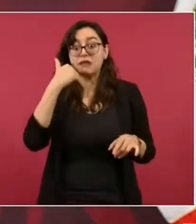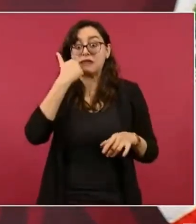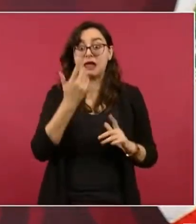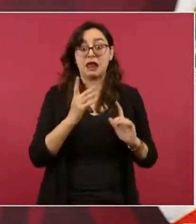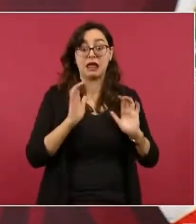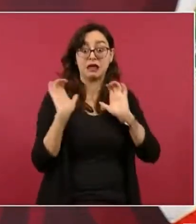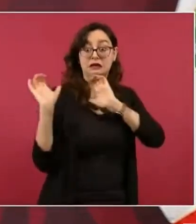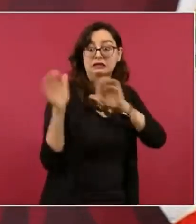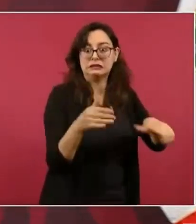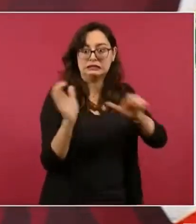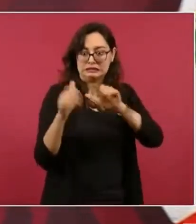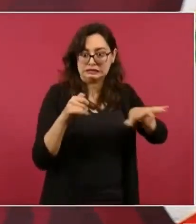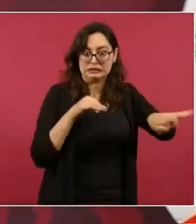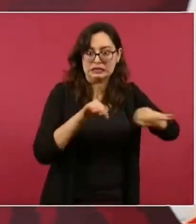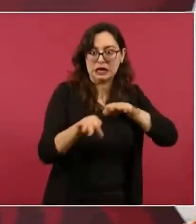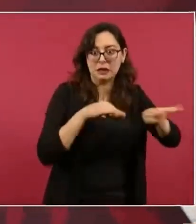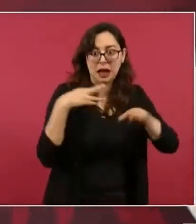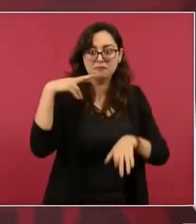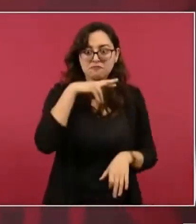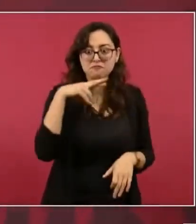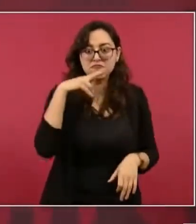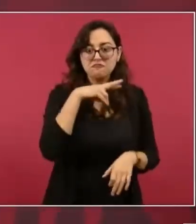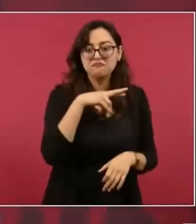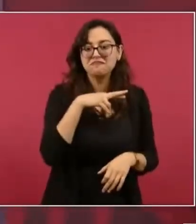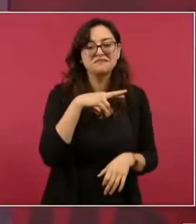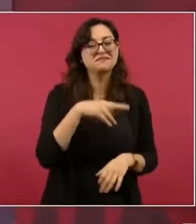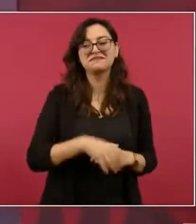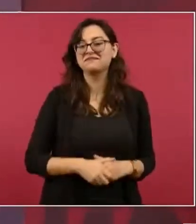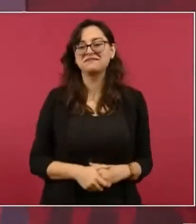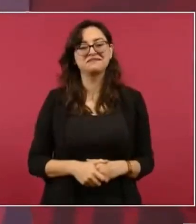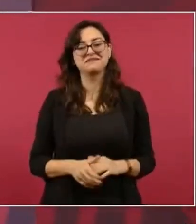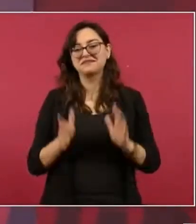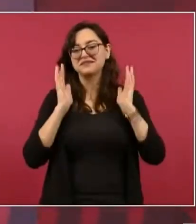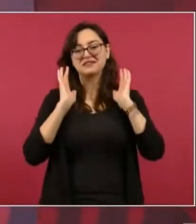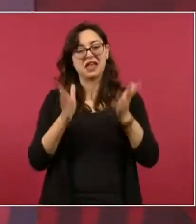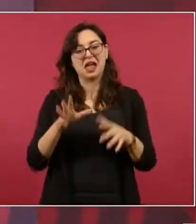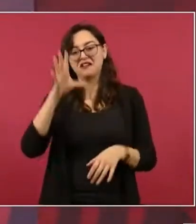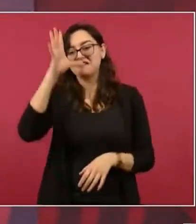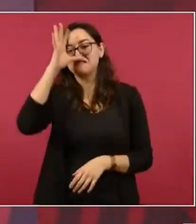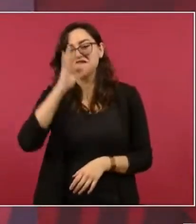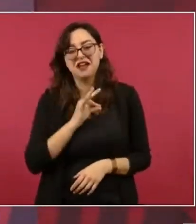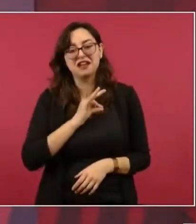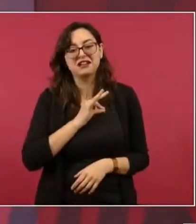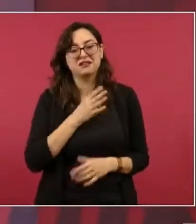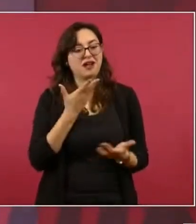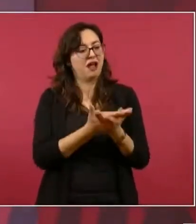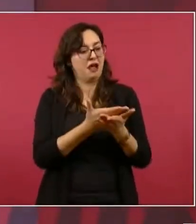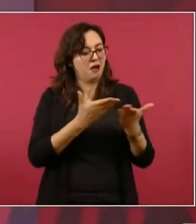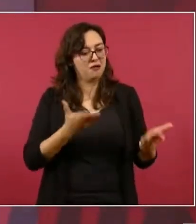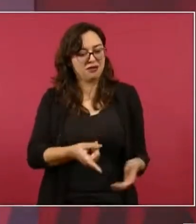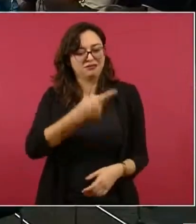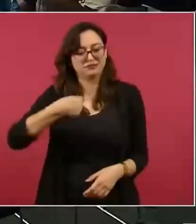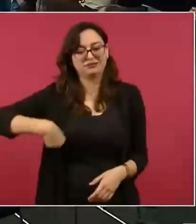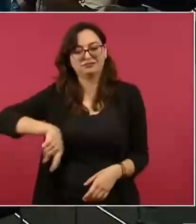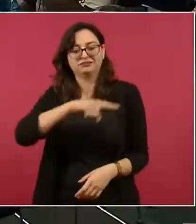afortunadamente tuvimos la posibilidad de hacer nosotros las propuestas y quienes están ahí